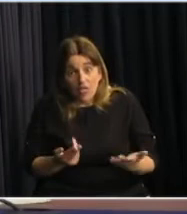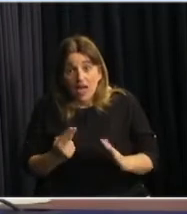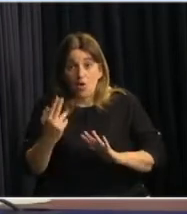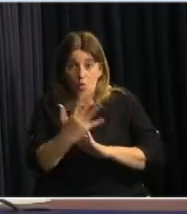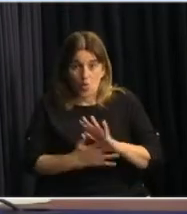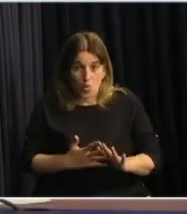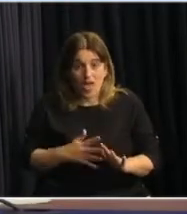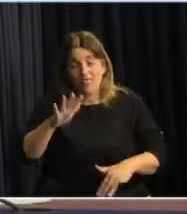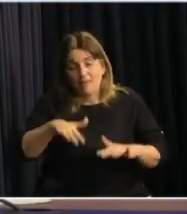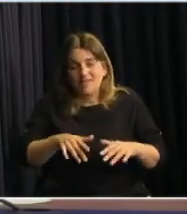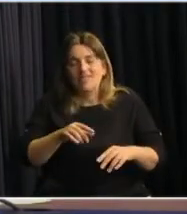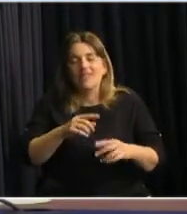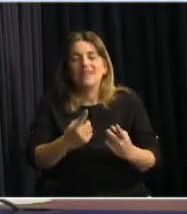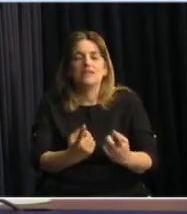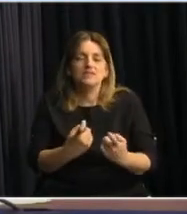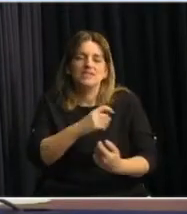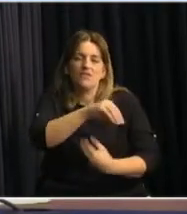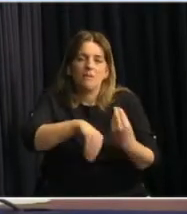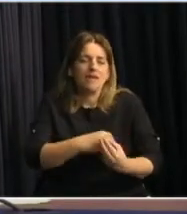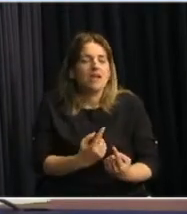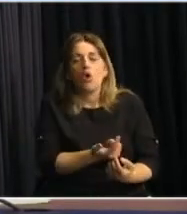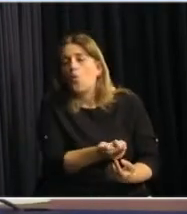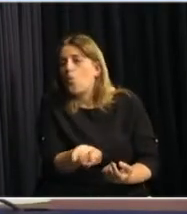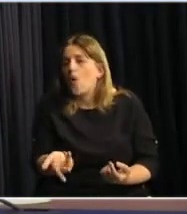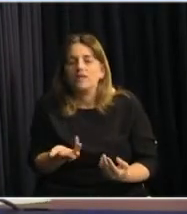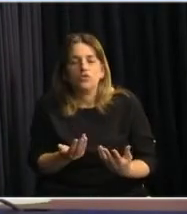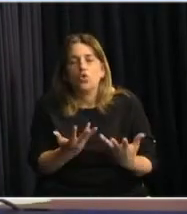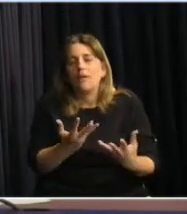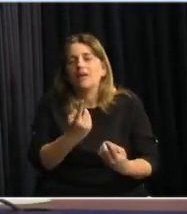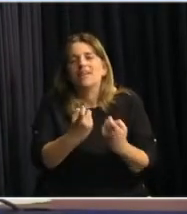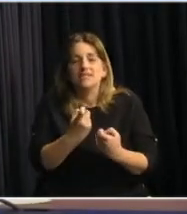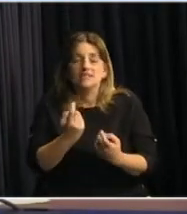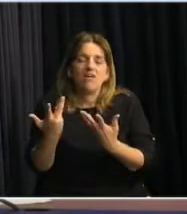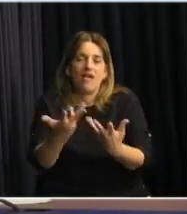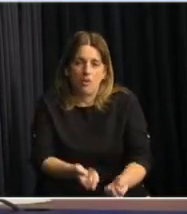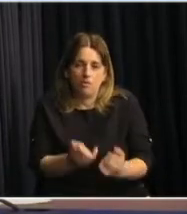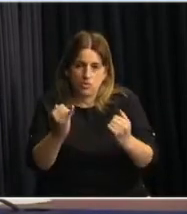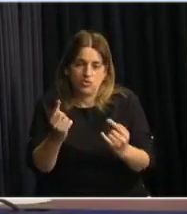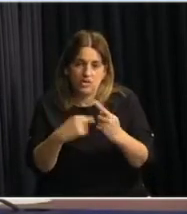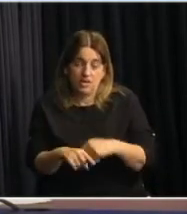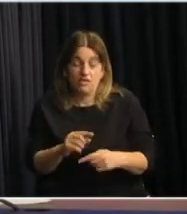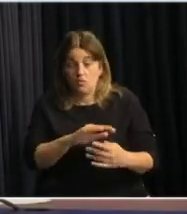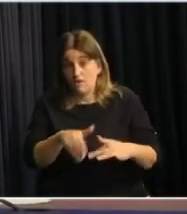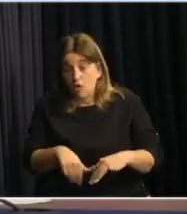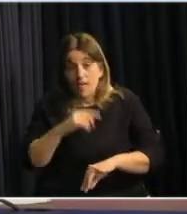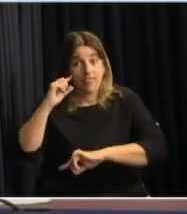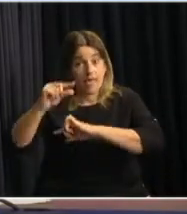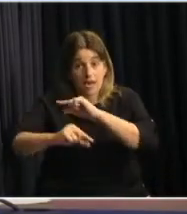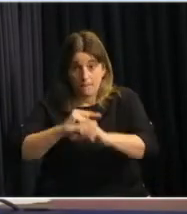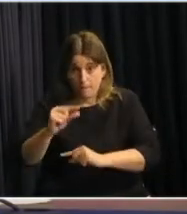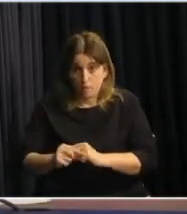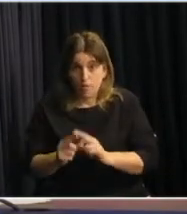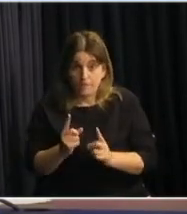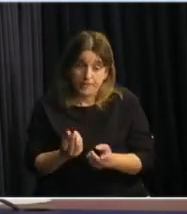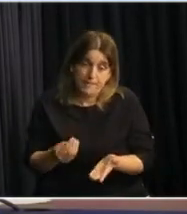al grado de necesidad o de vulnerabilidad que tiene una familia va dando un apoyo en modo gradual y